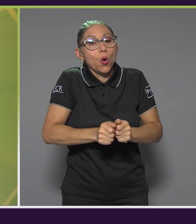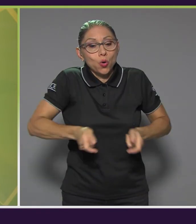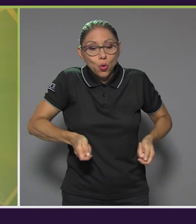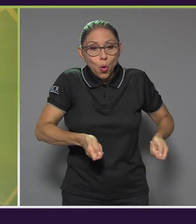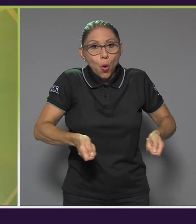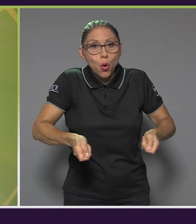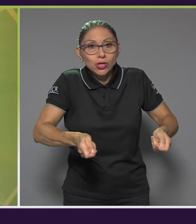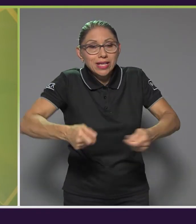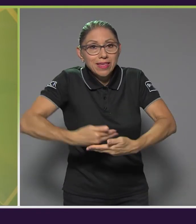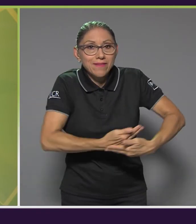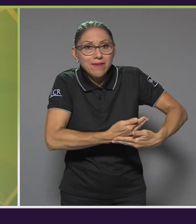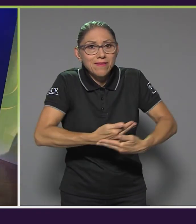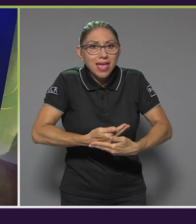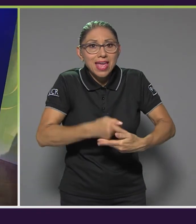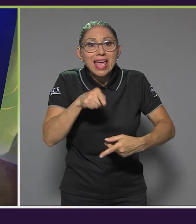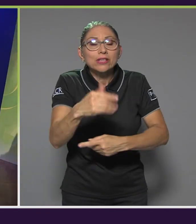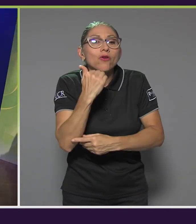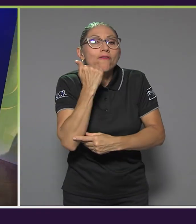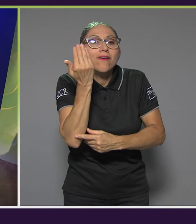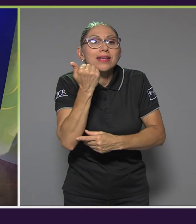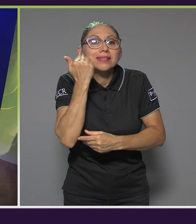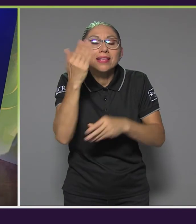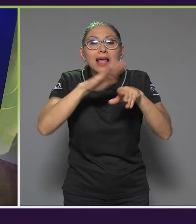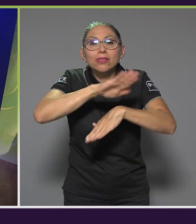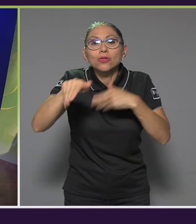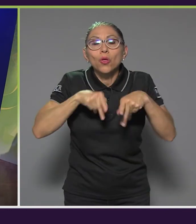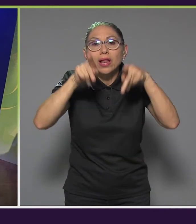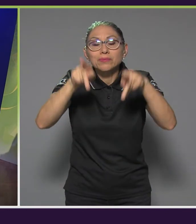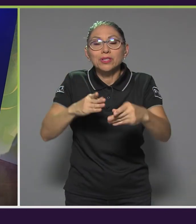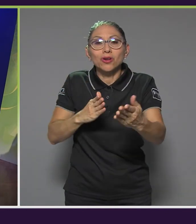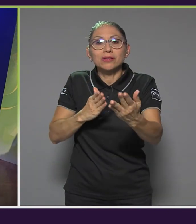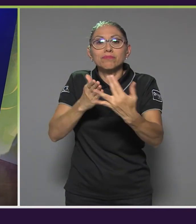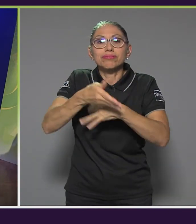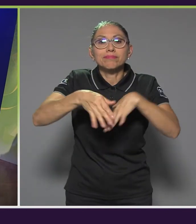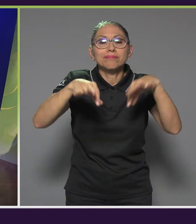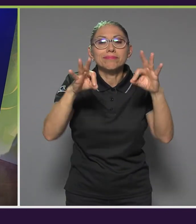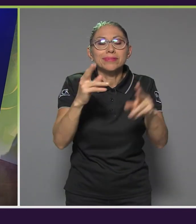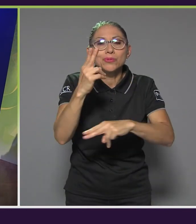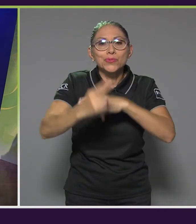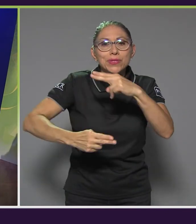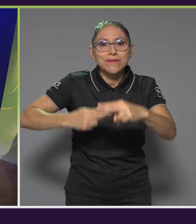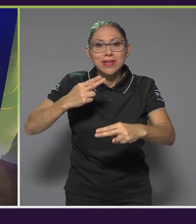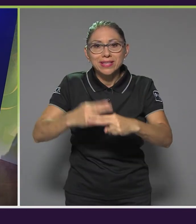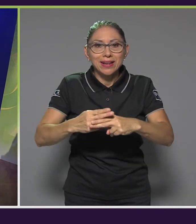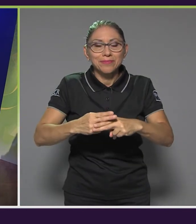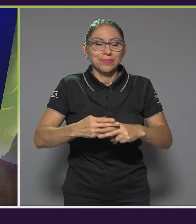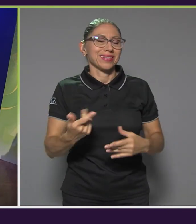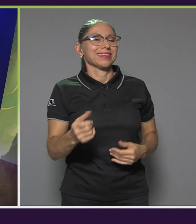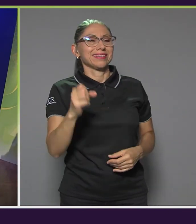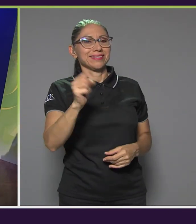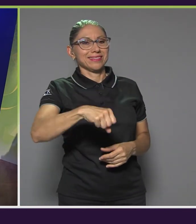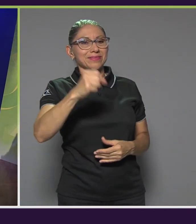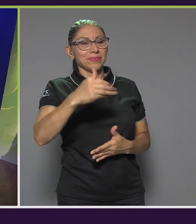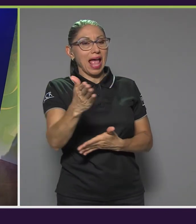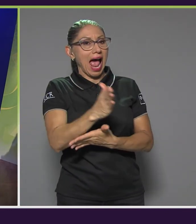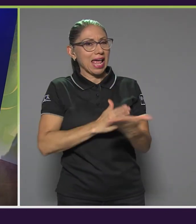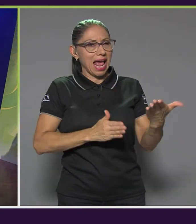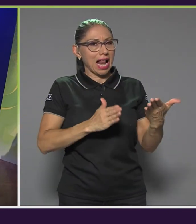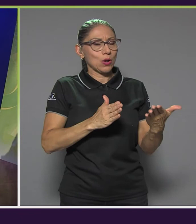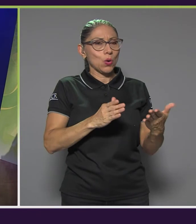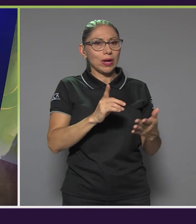inclusión de todas las personas. Bueno, de hecho estamos dejando un elemento importante por fuera y es que la guía